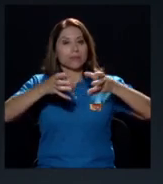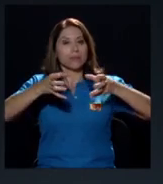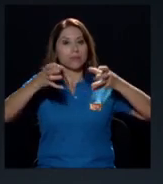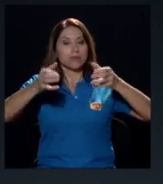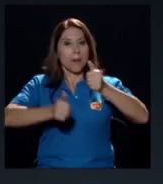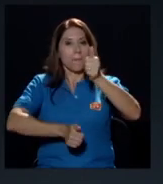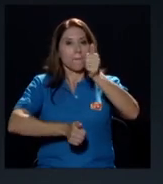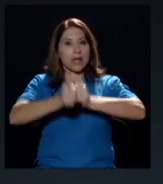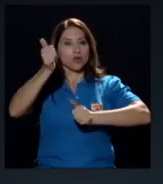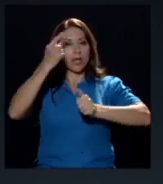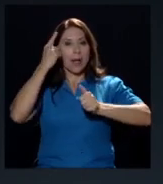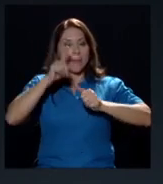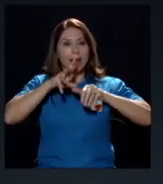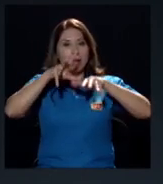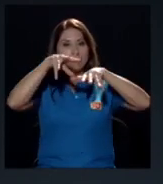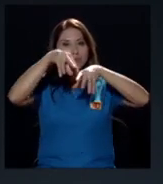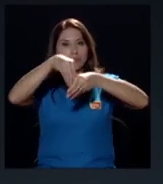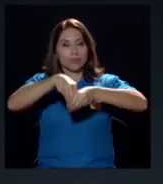en el Parlamento.